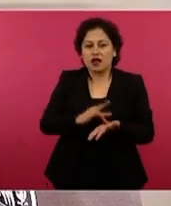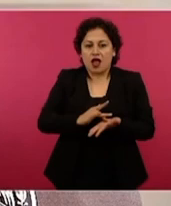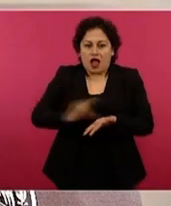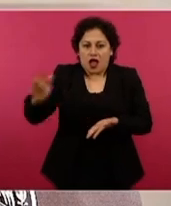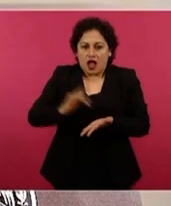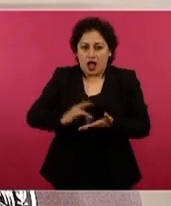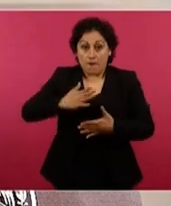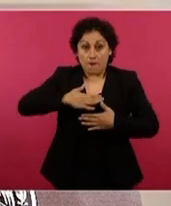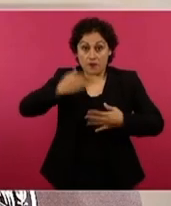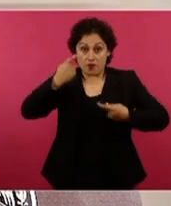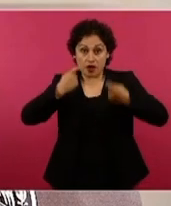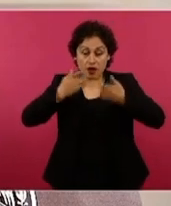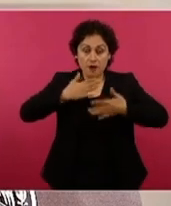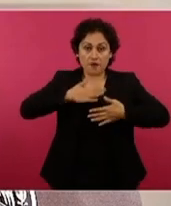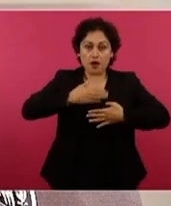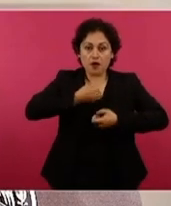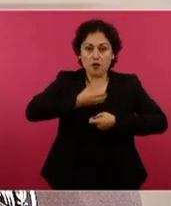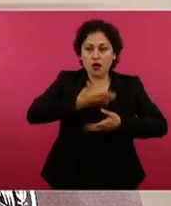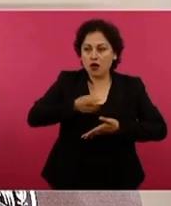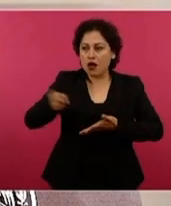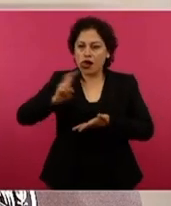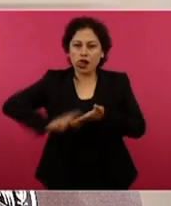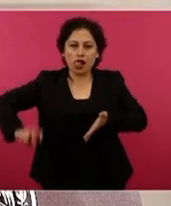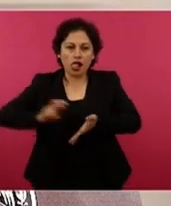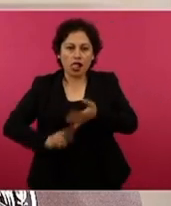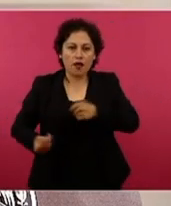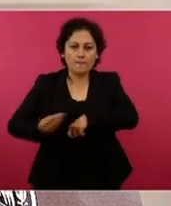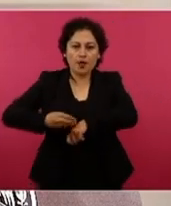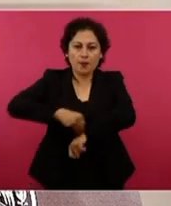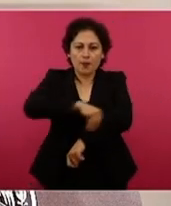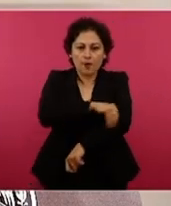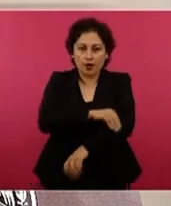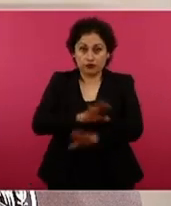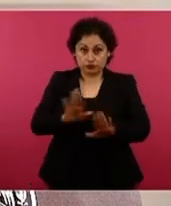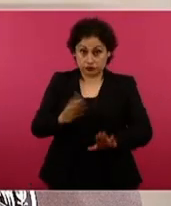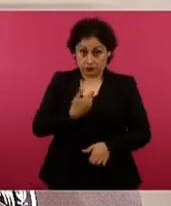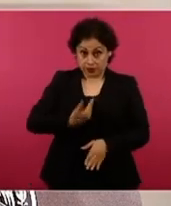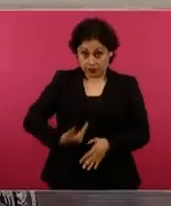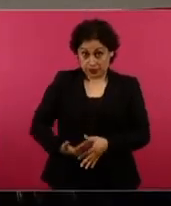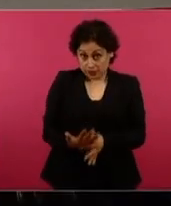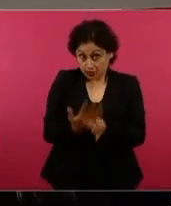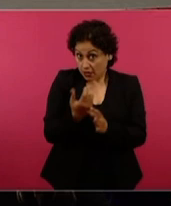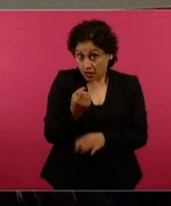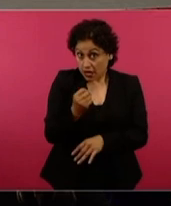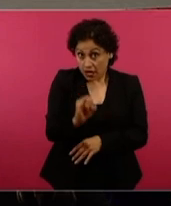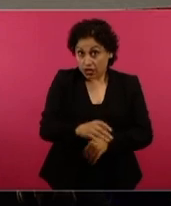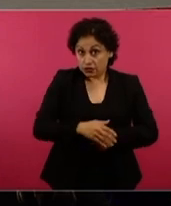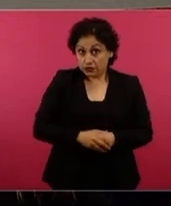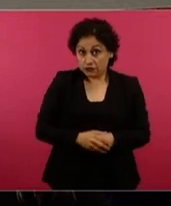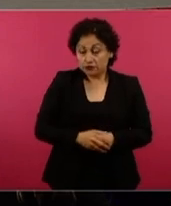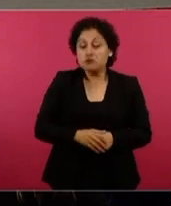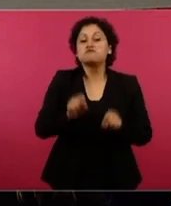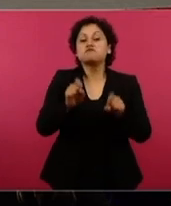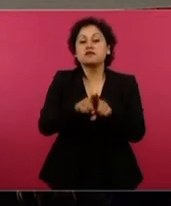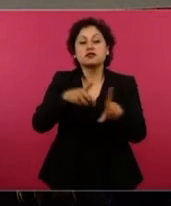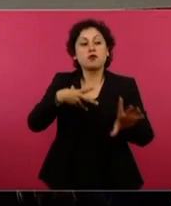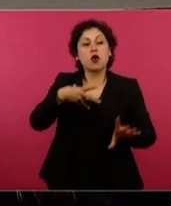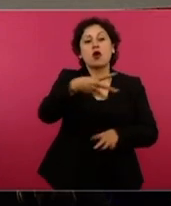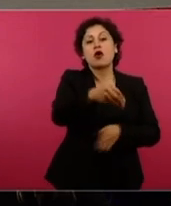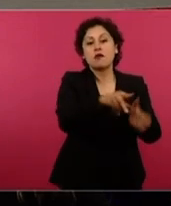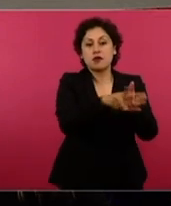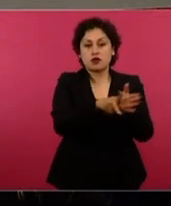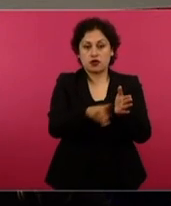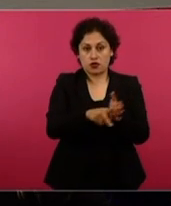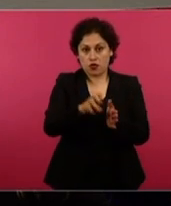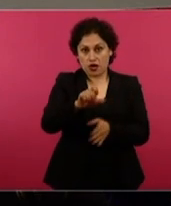mis expresiones, mis palabras. Y bueno, eso dijo el mandatario y lo hizo nuevamente el Universal. Dice